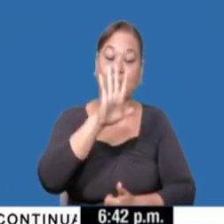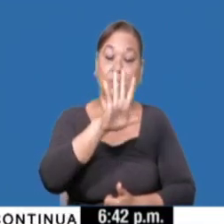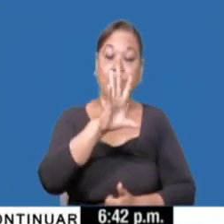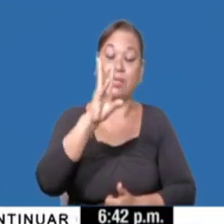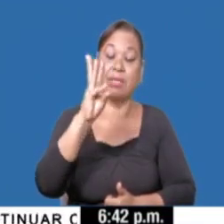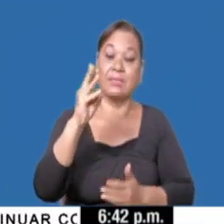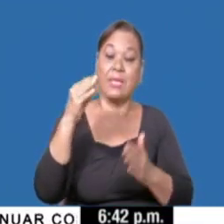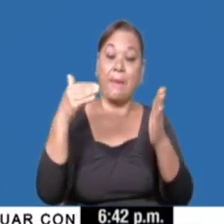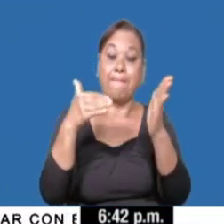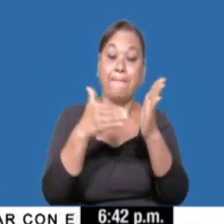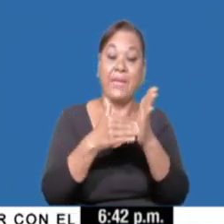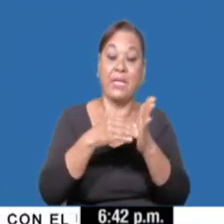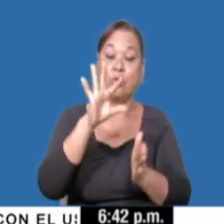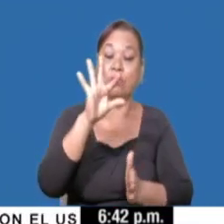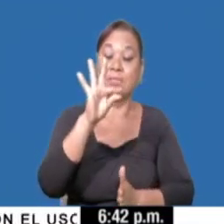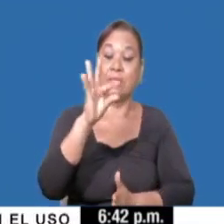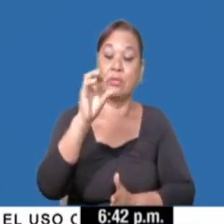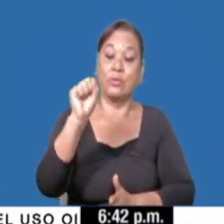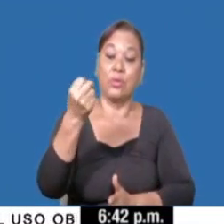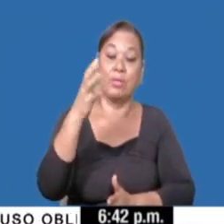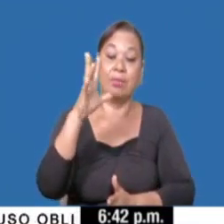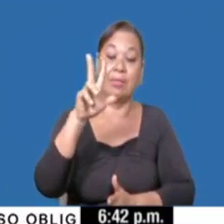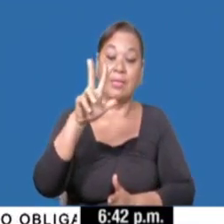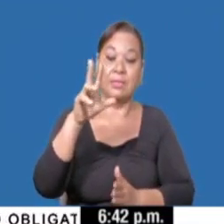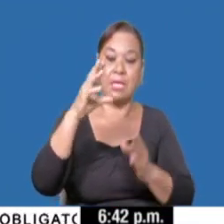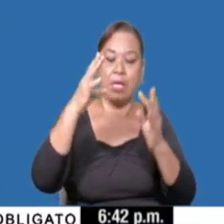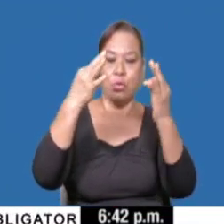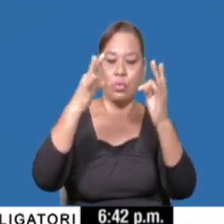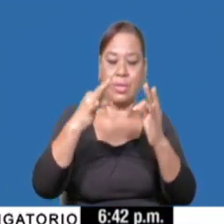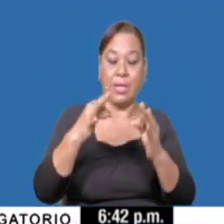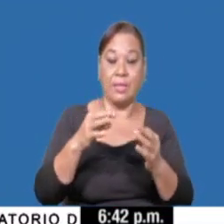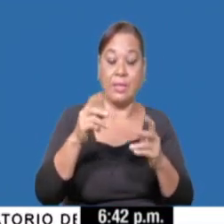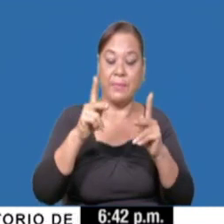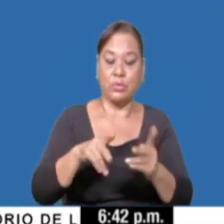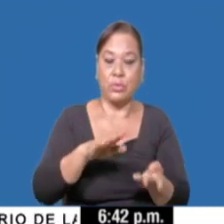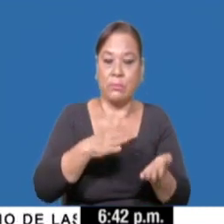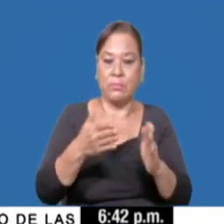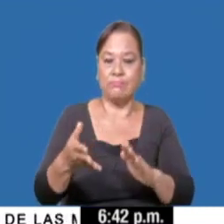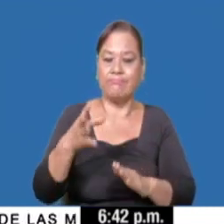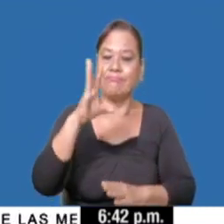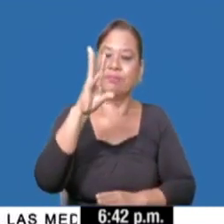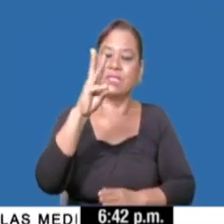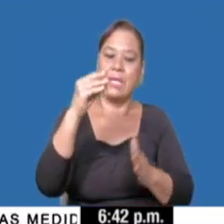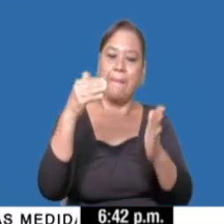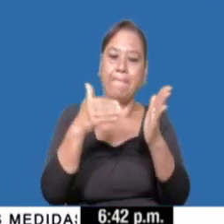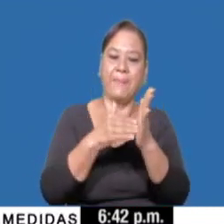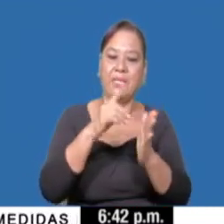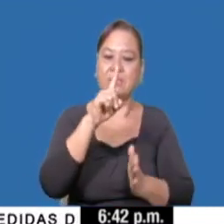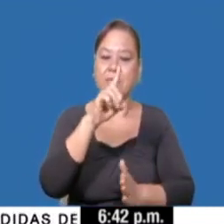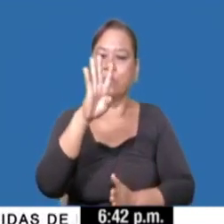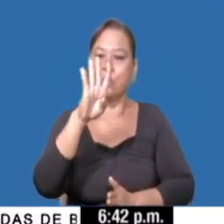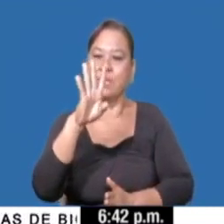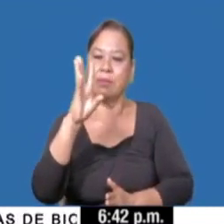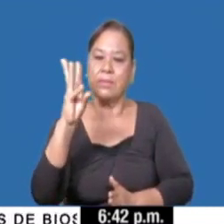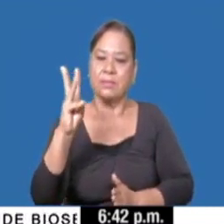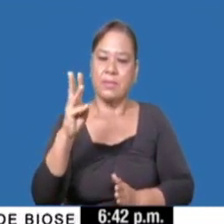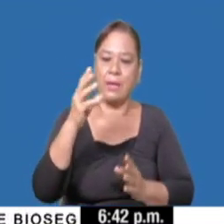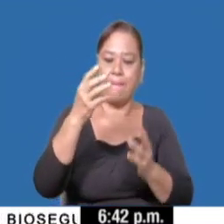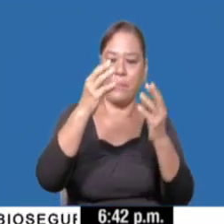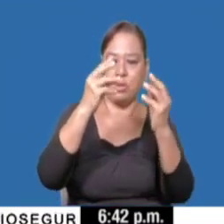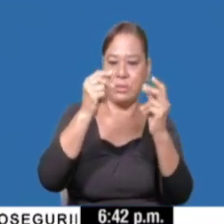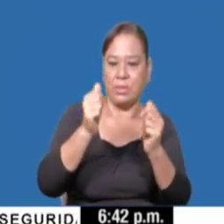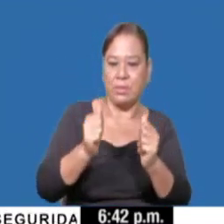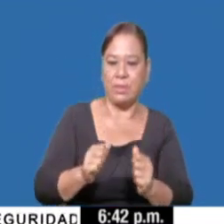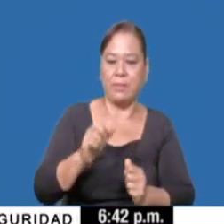356.913 y el total de defunciones, 6,146 para un porcentaje de